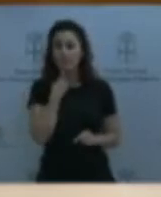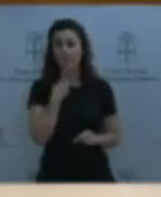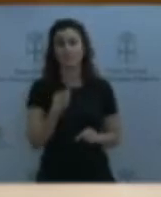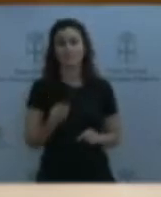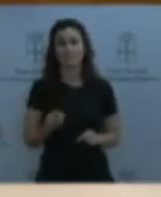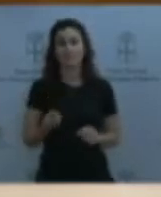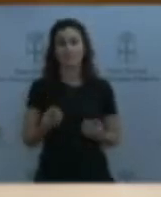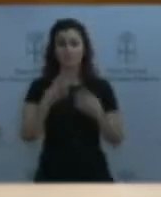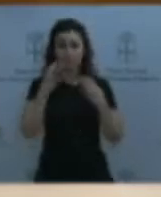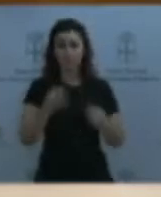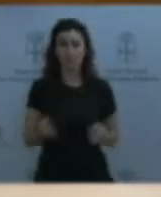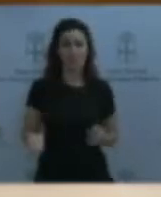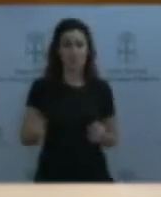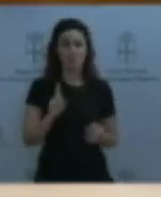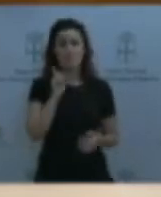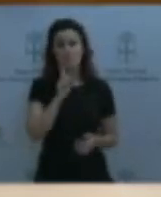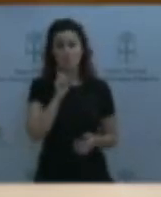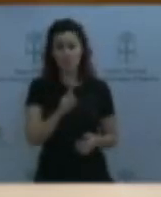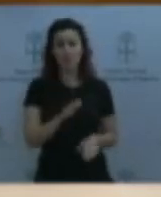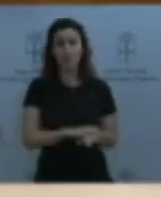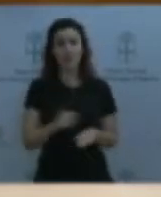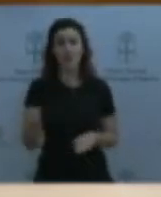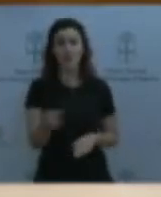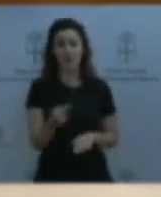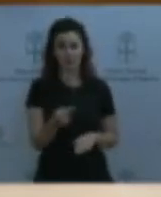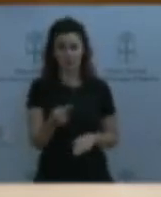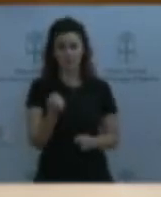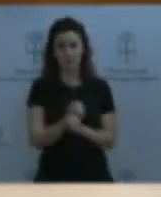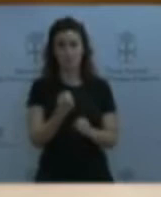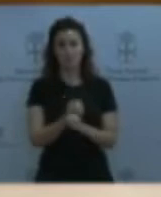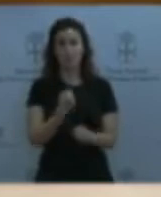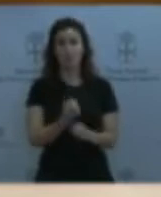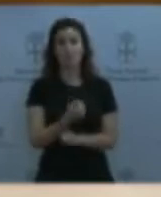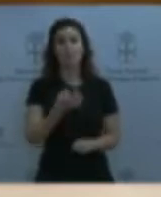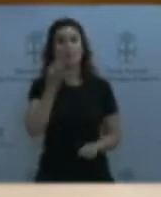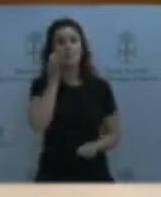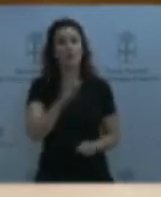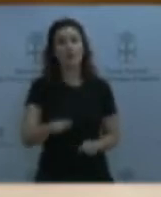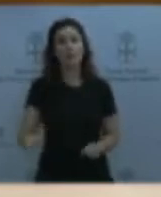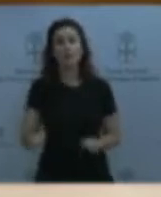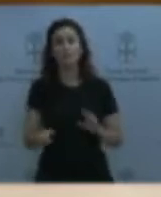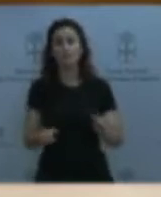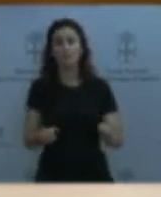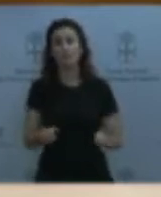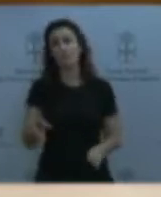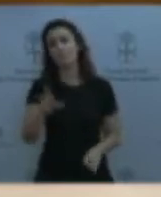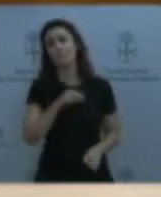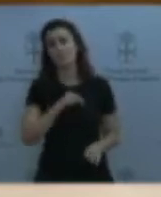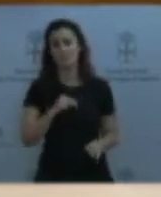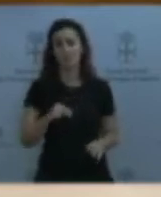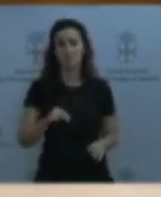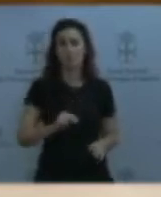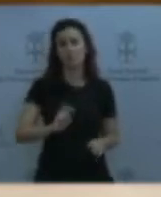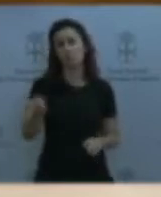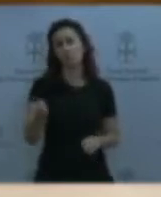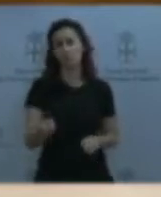perjuicio a nuestras trabajadoras, pues lo que no se entiende es que se la premie con otra dirección más en otro centro. Y ya